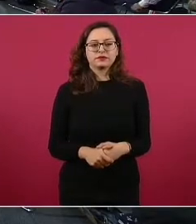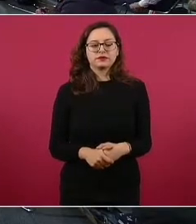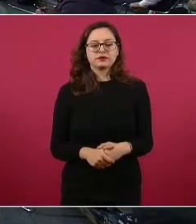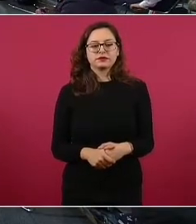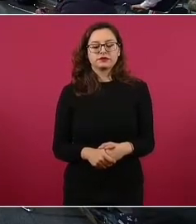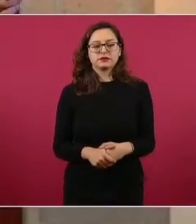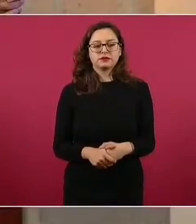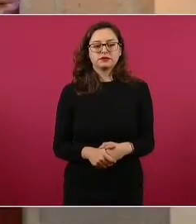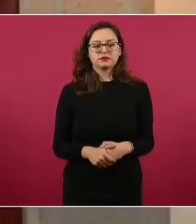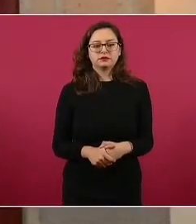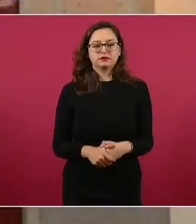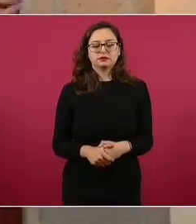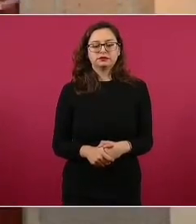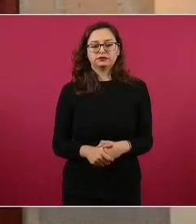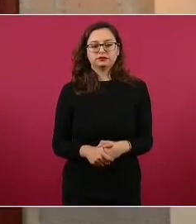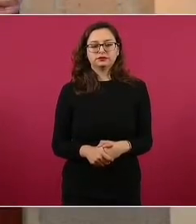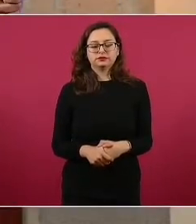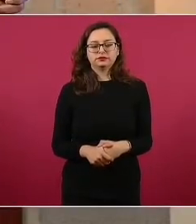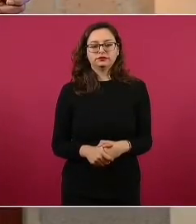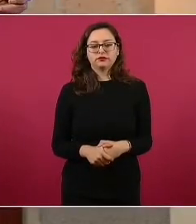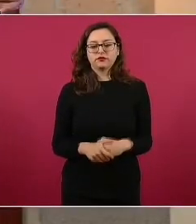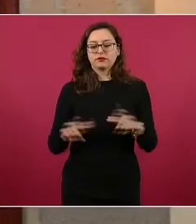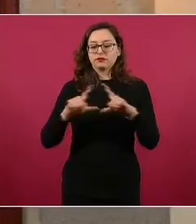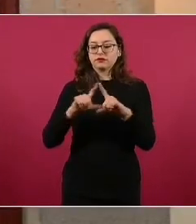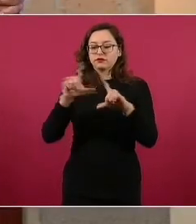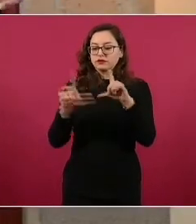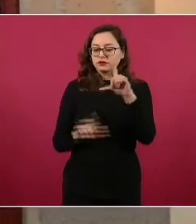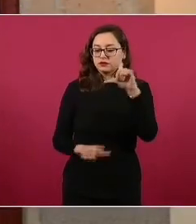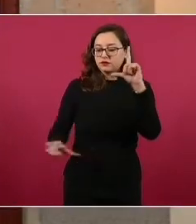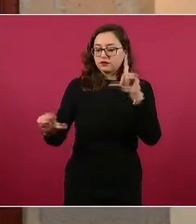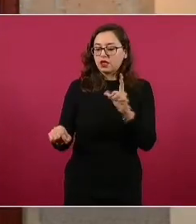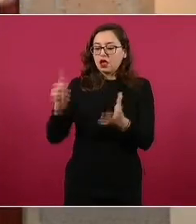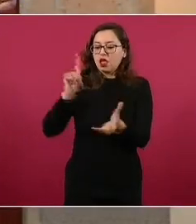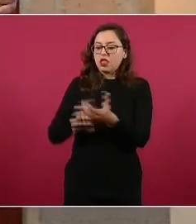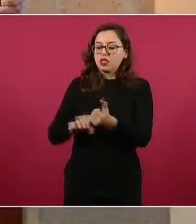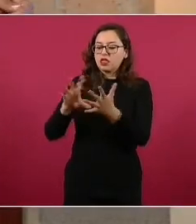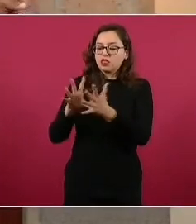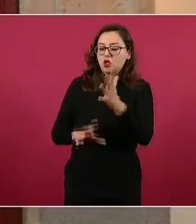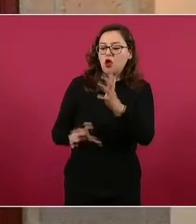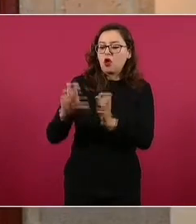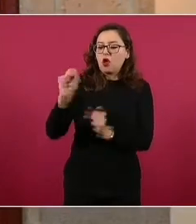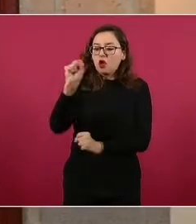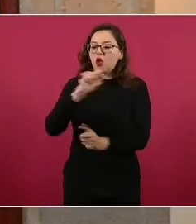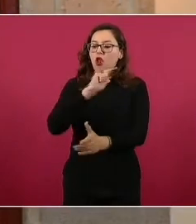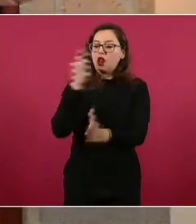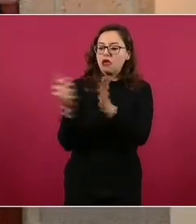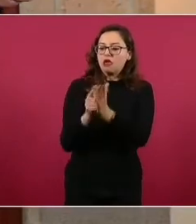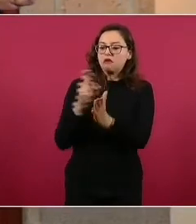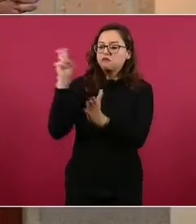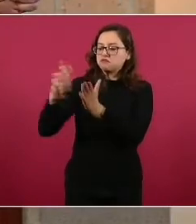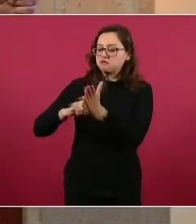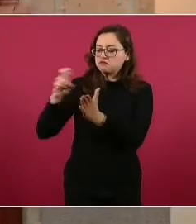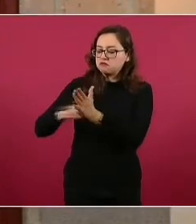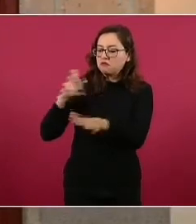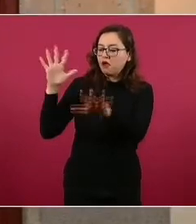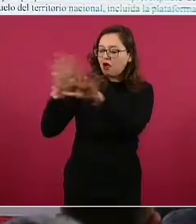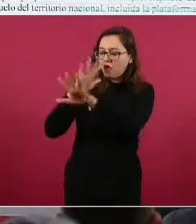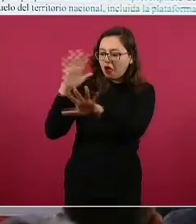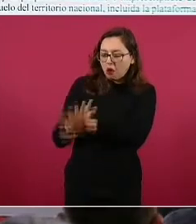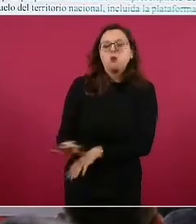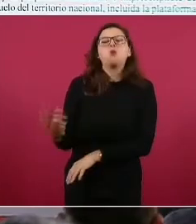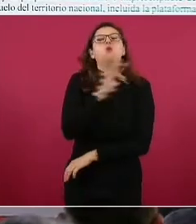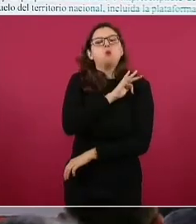México se reserva su derecho soberano de reformar su Constitución y su legislación interna.